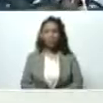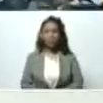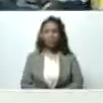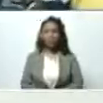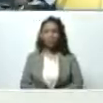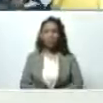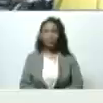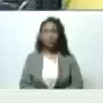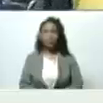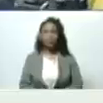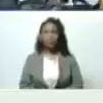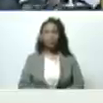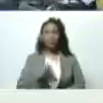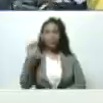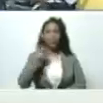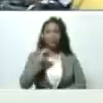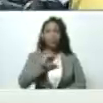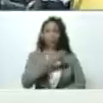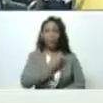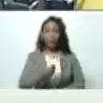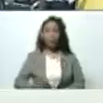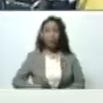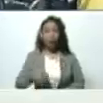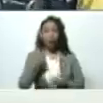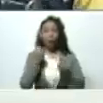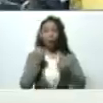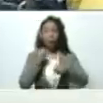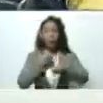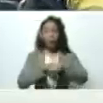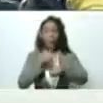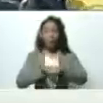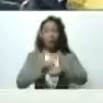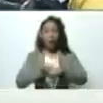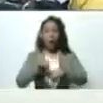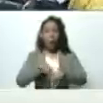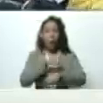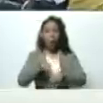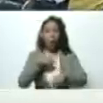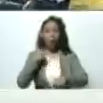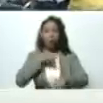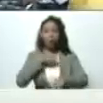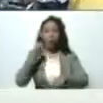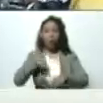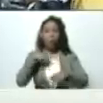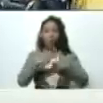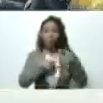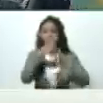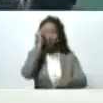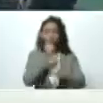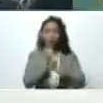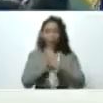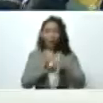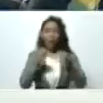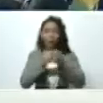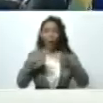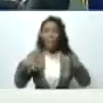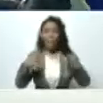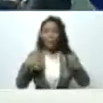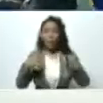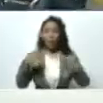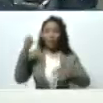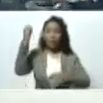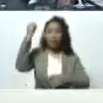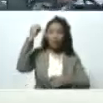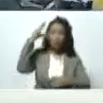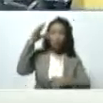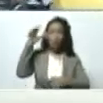si presidente desde muy tempranas horas estamos acá produciendo trabajando en el campo de sol a sol